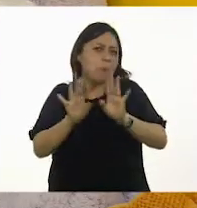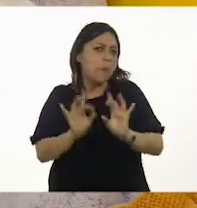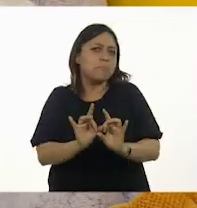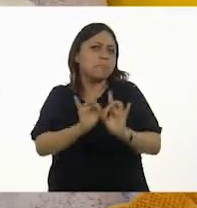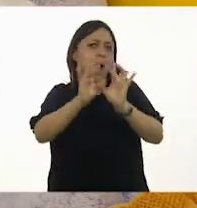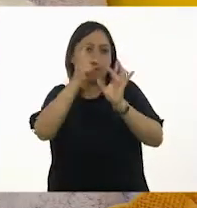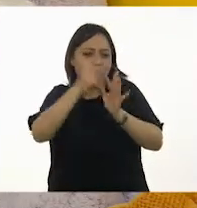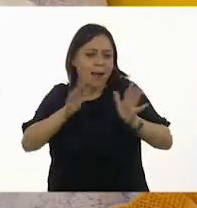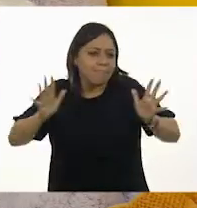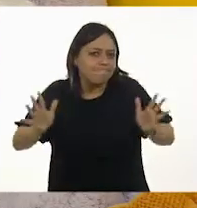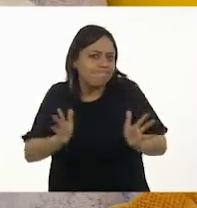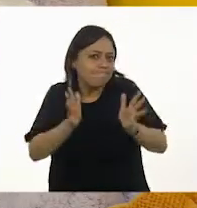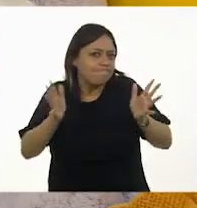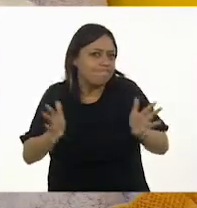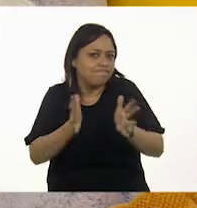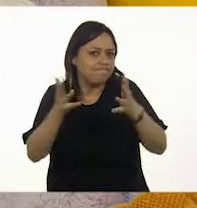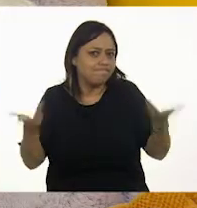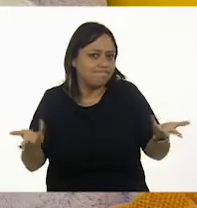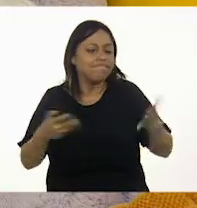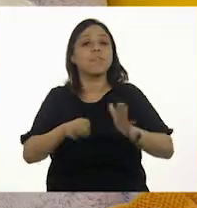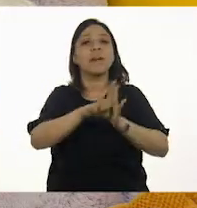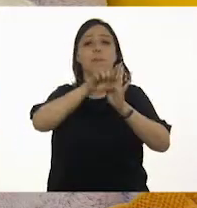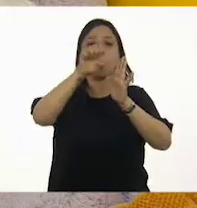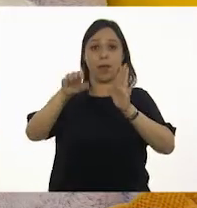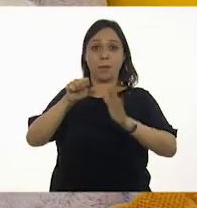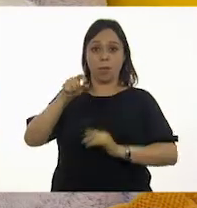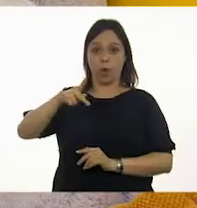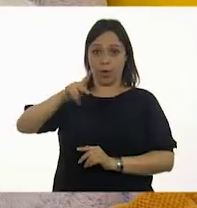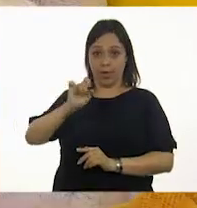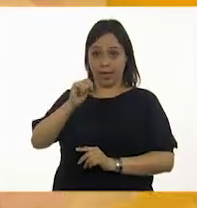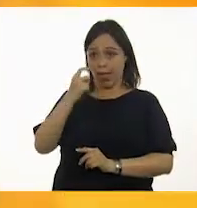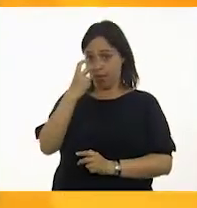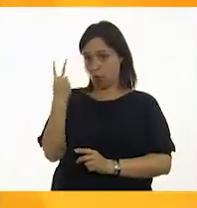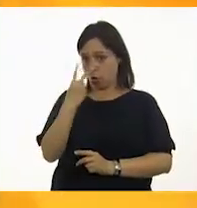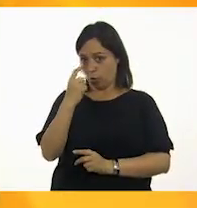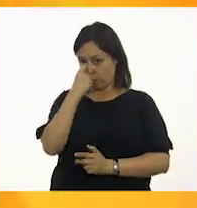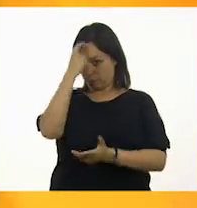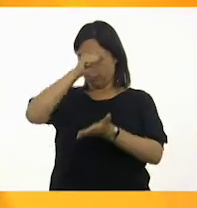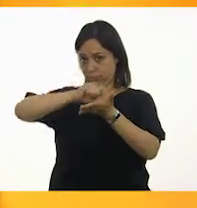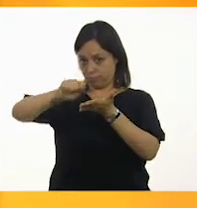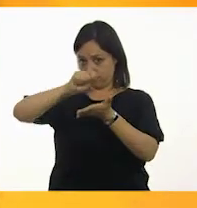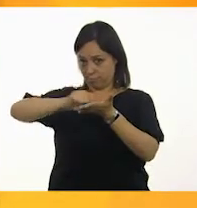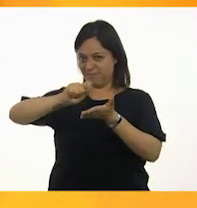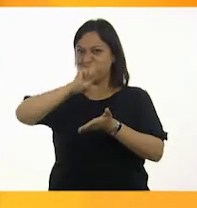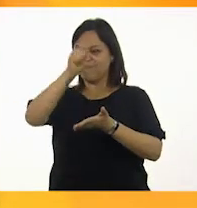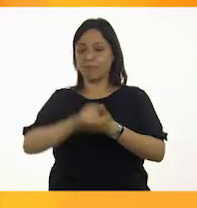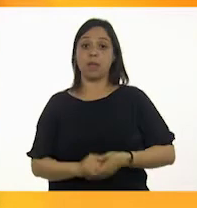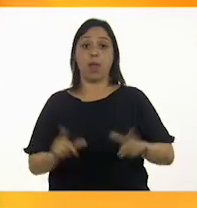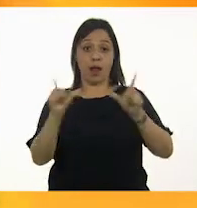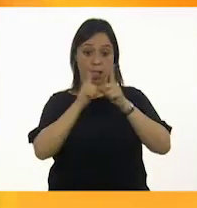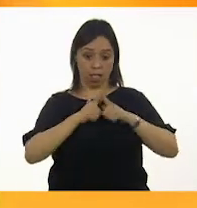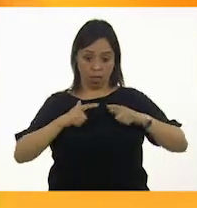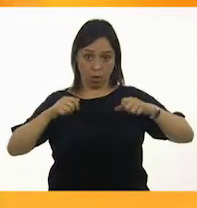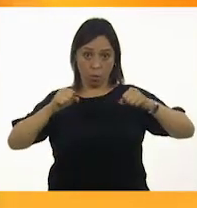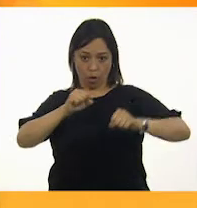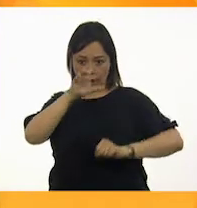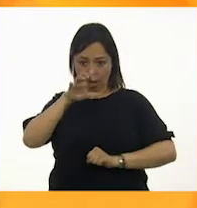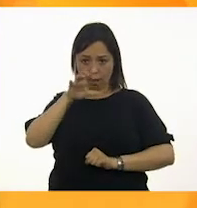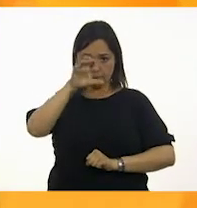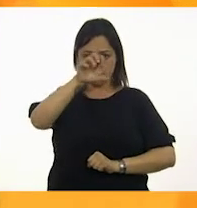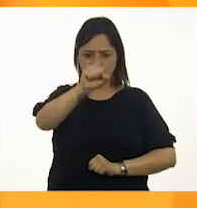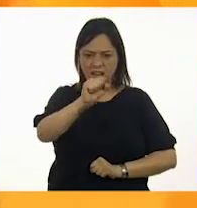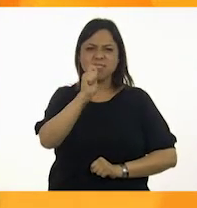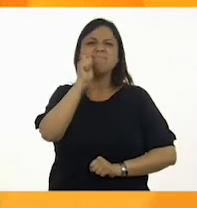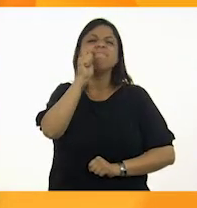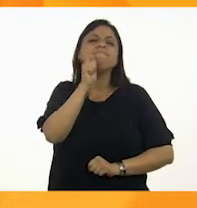de ello es lo que Kira y Annette Karmilov dicen respecto al tema. La adquisición del lenguaje es un